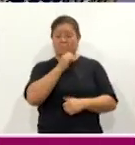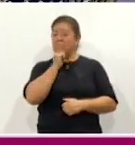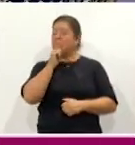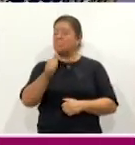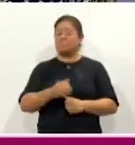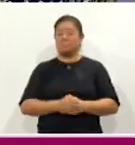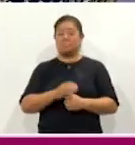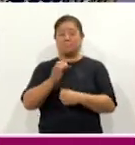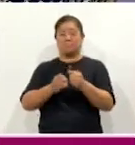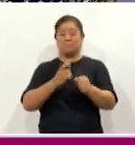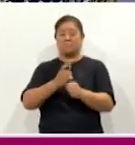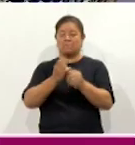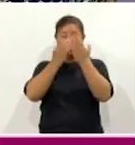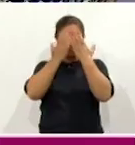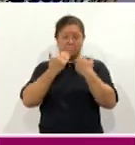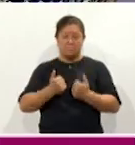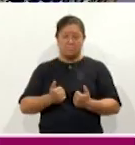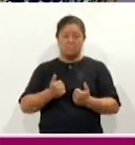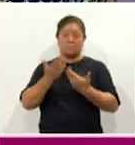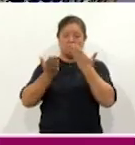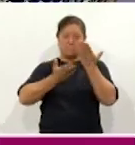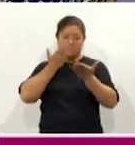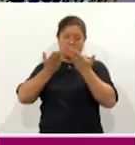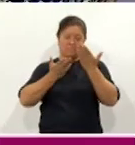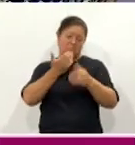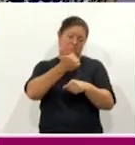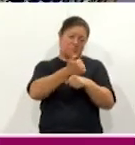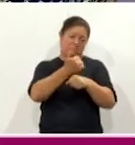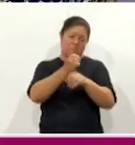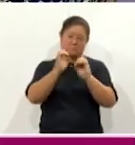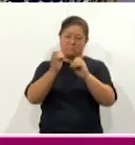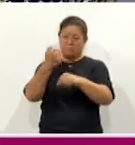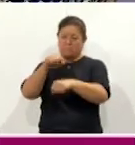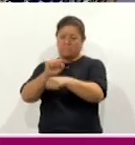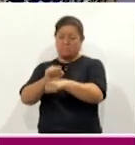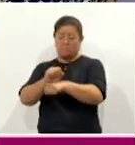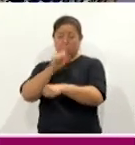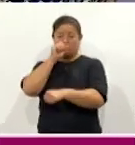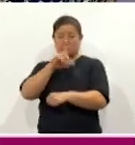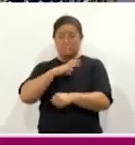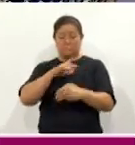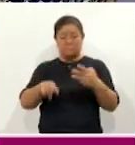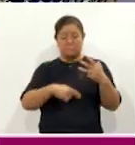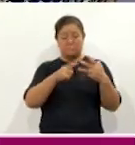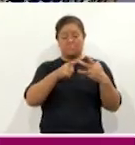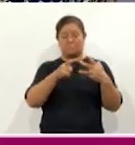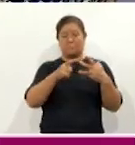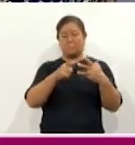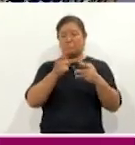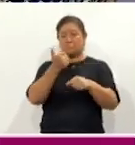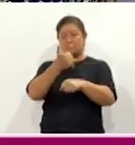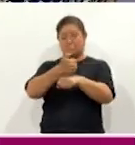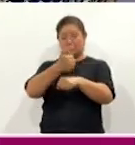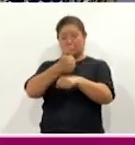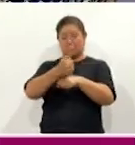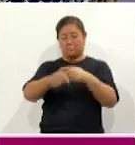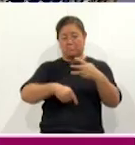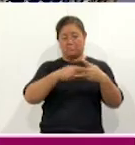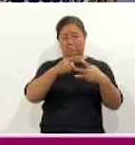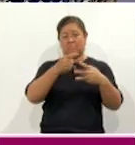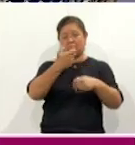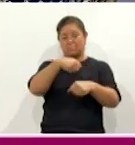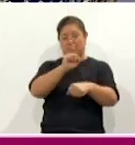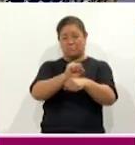tuvieron la oportunidad de poder estudiar, ya sea la primaria o la secundaria. También tenemos el nivel de primaria y el de secundaria,